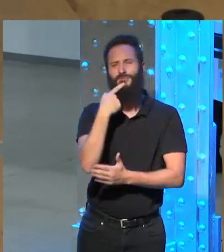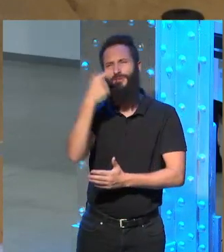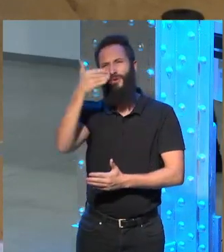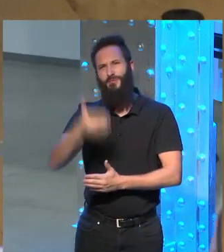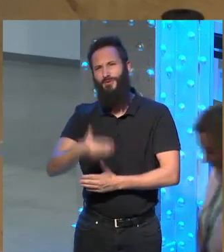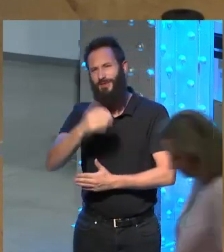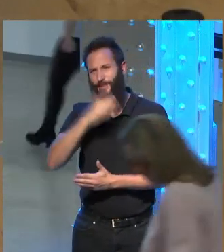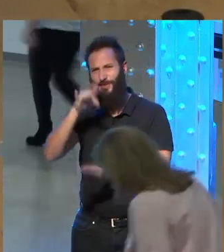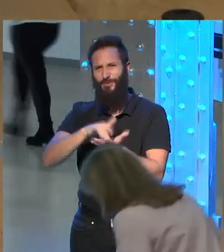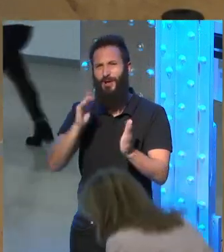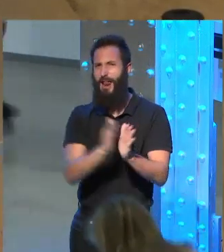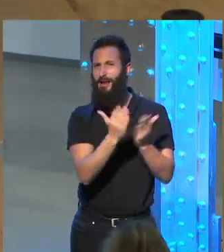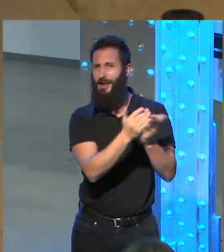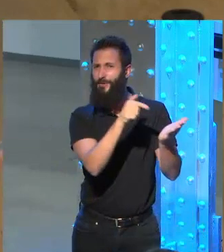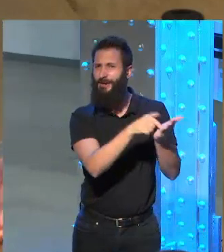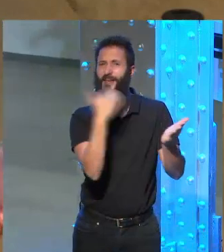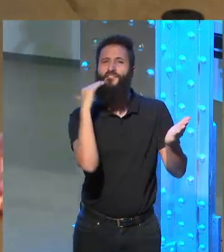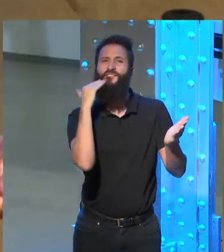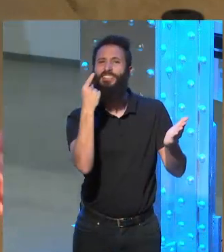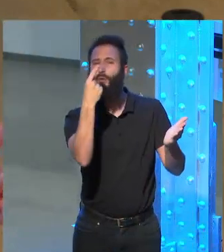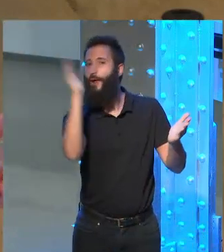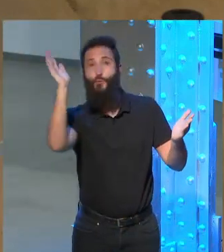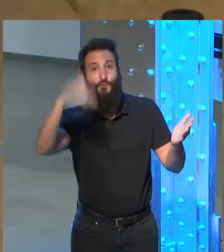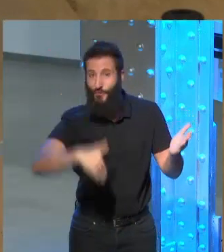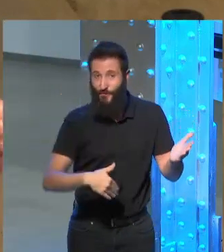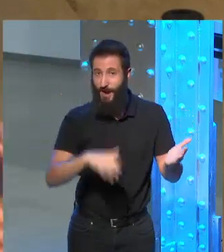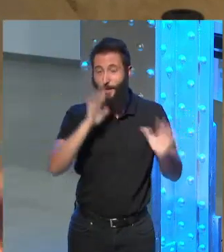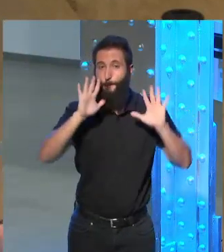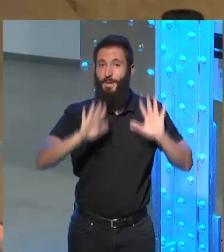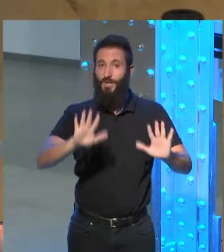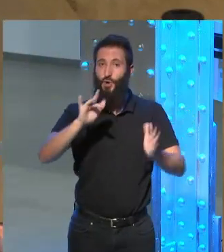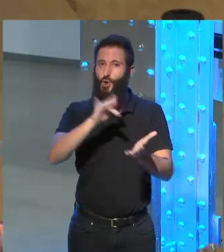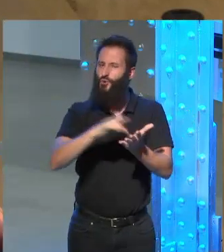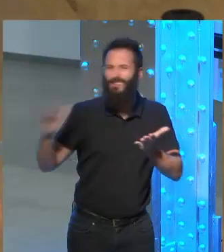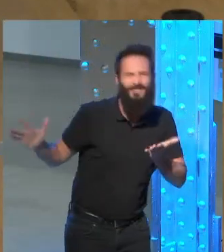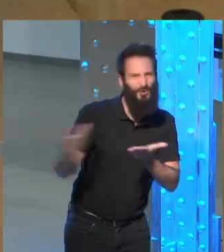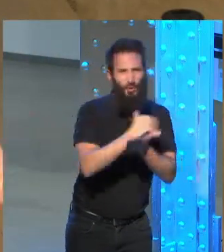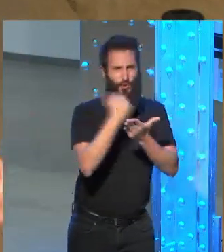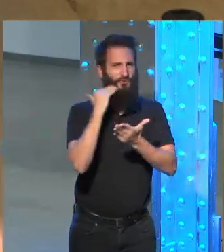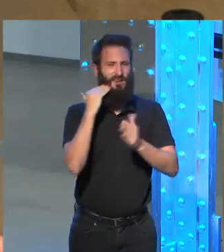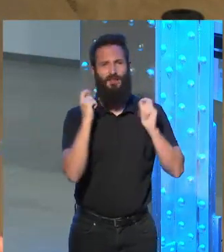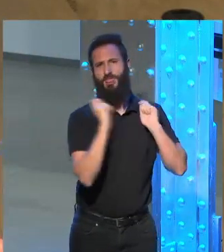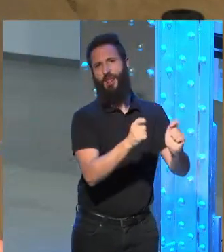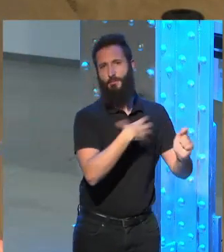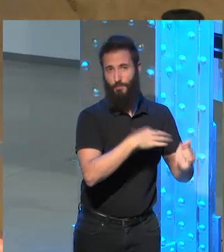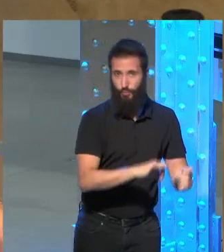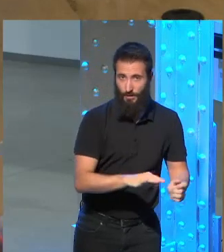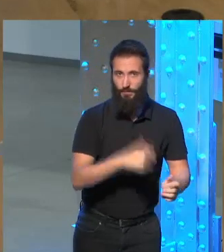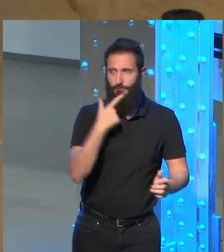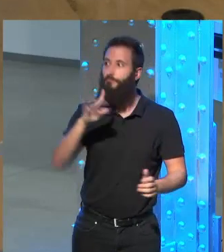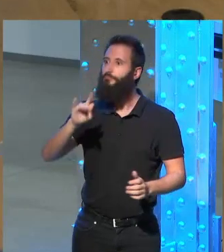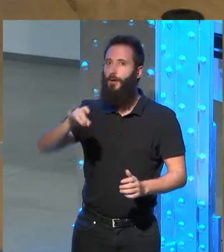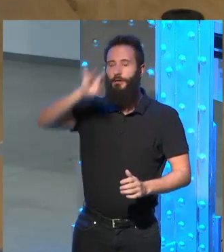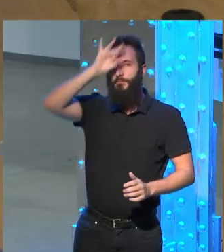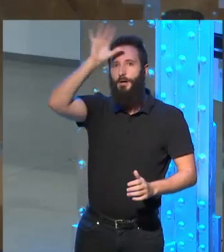en la catedral no hay una sola fecha pero todo a todo se le puede poner fecha digamos está la dictadura de porque